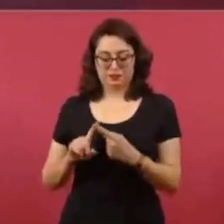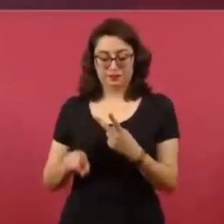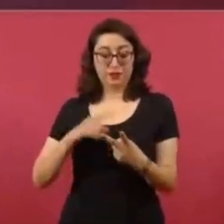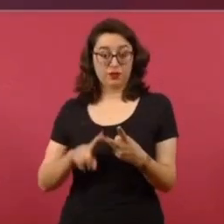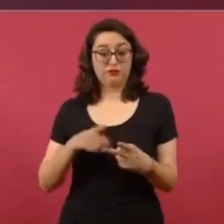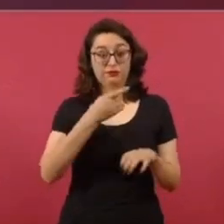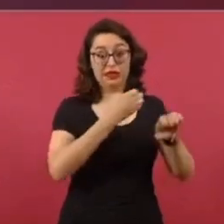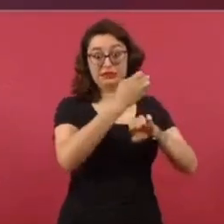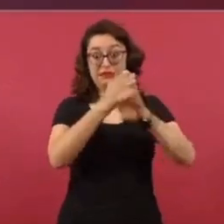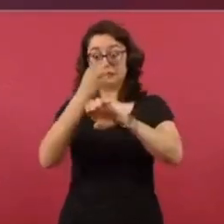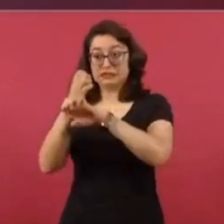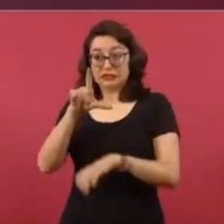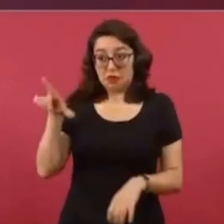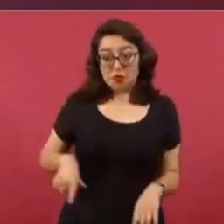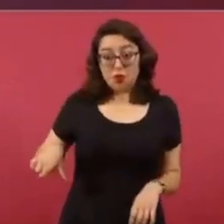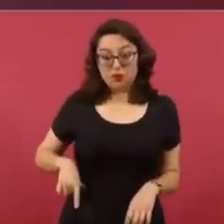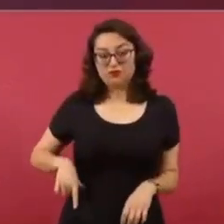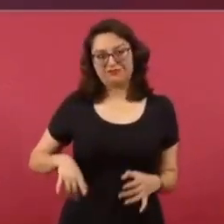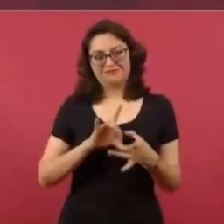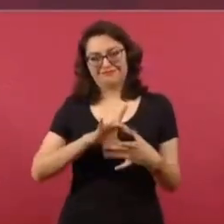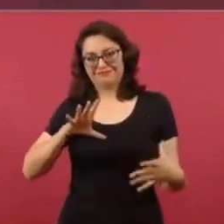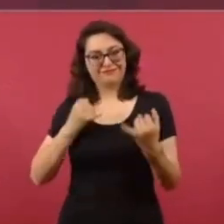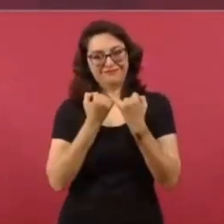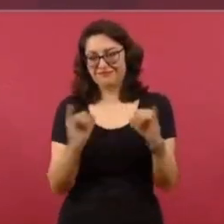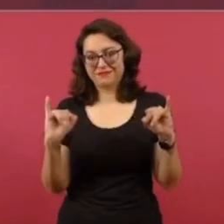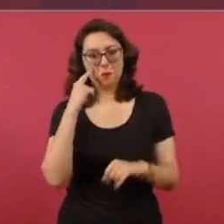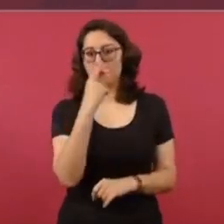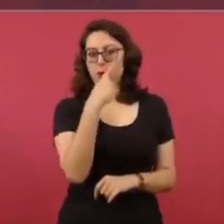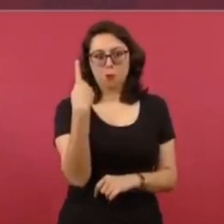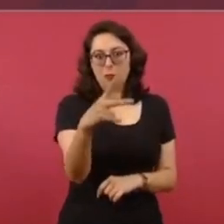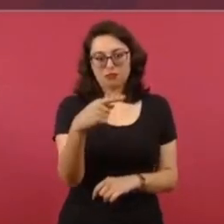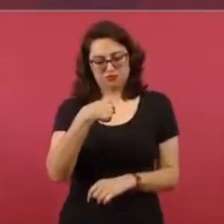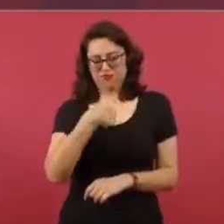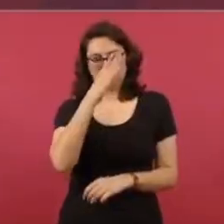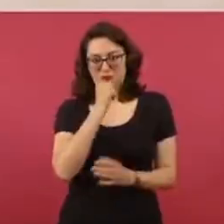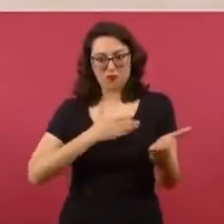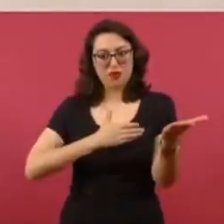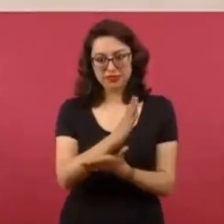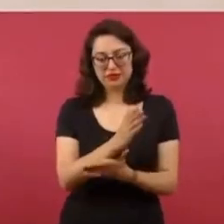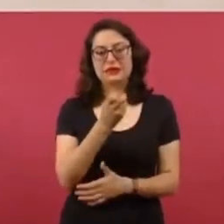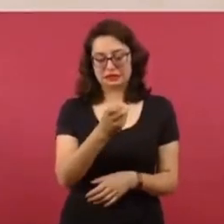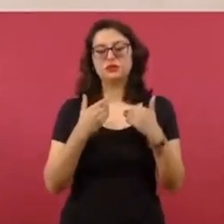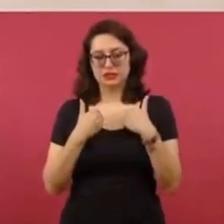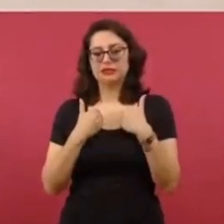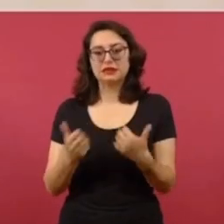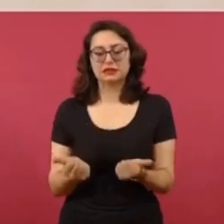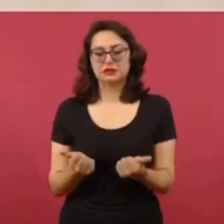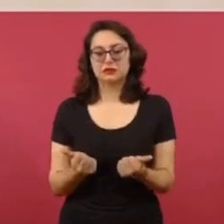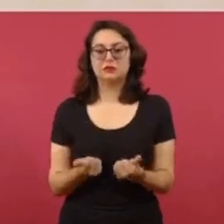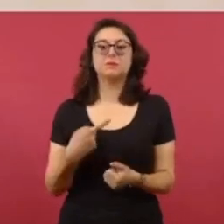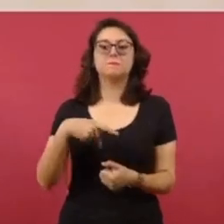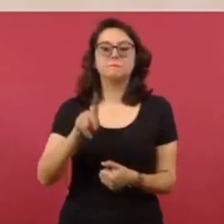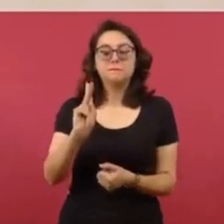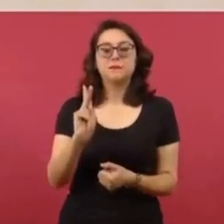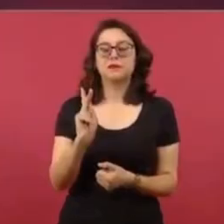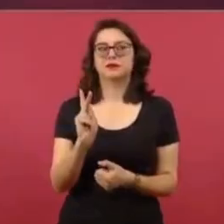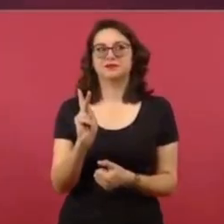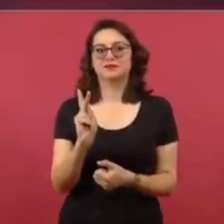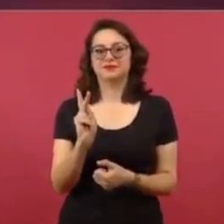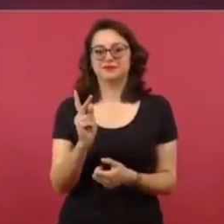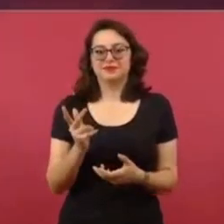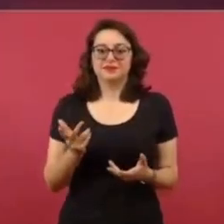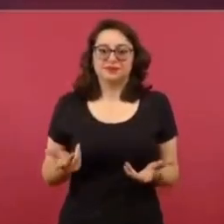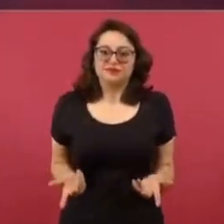son autónomos, son soberanos. Por eso lo quiero tomar en cuenta. Pero que yo publique